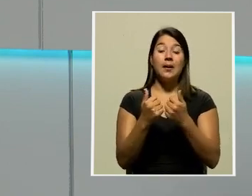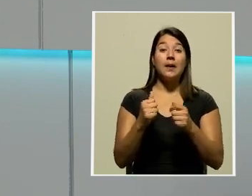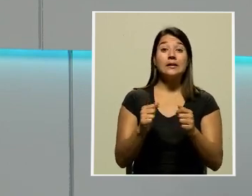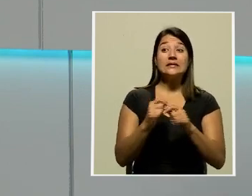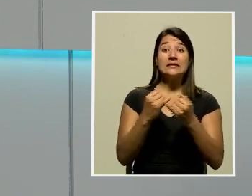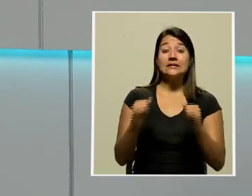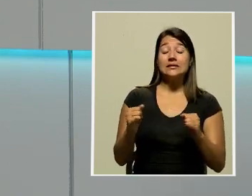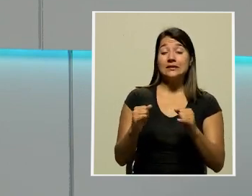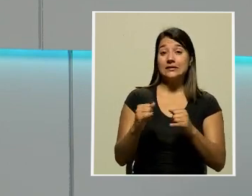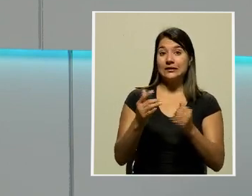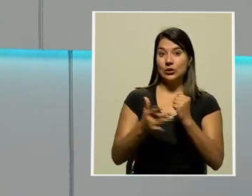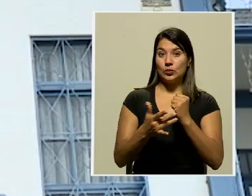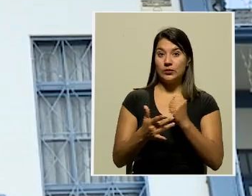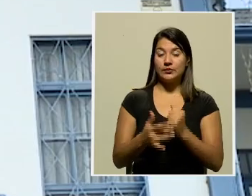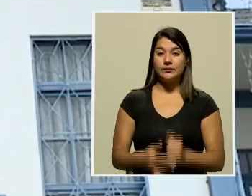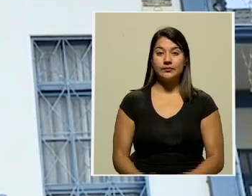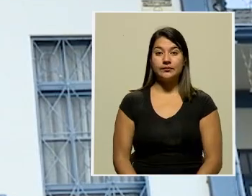permiten.